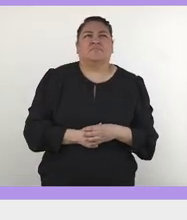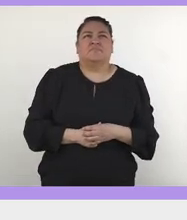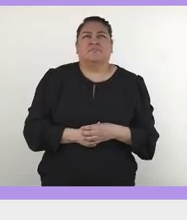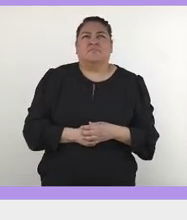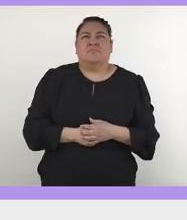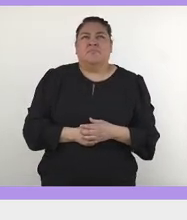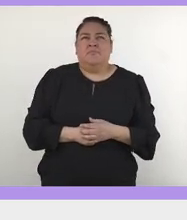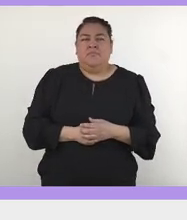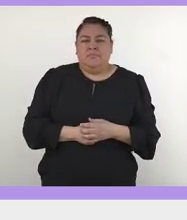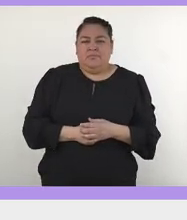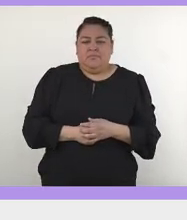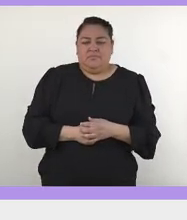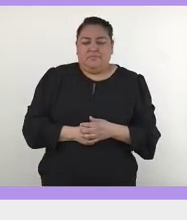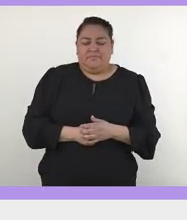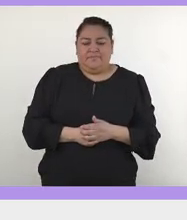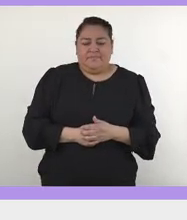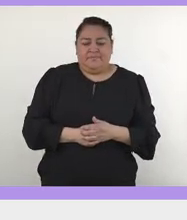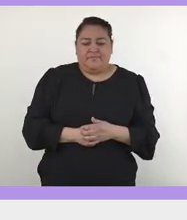Ay,